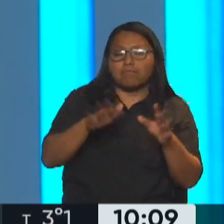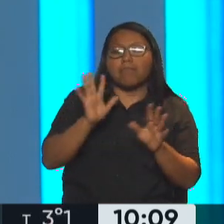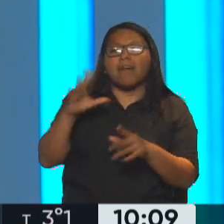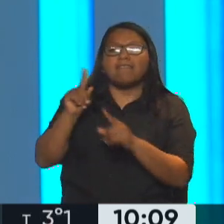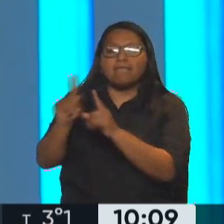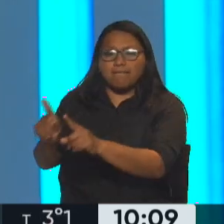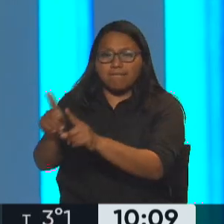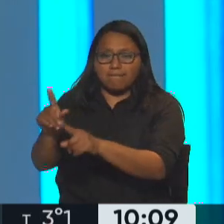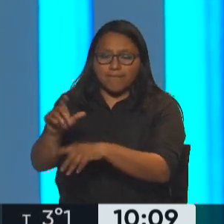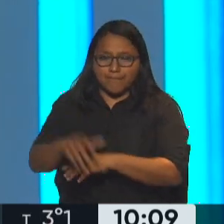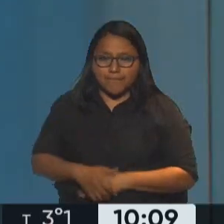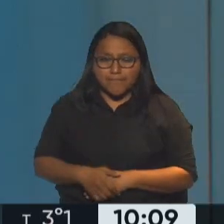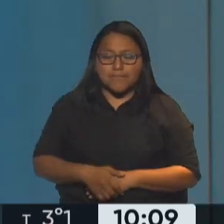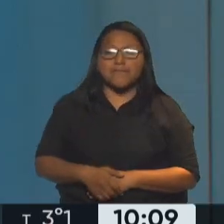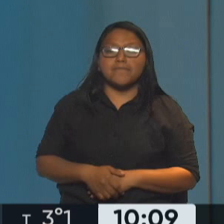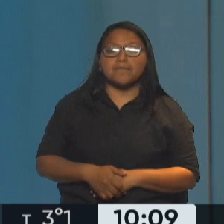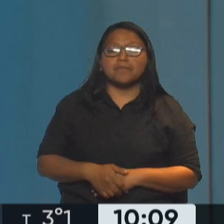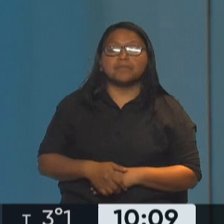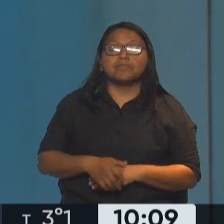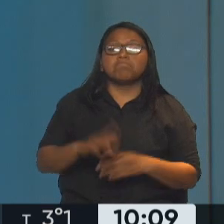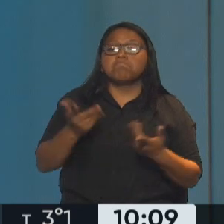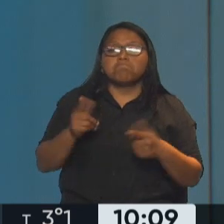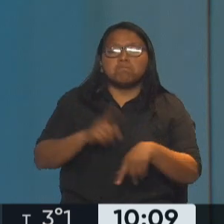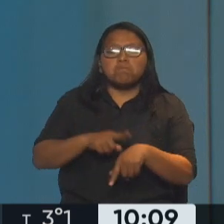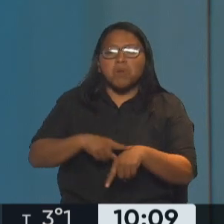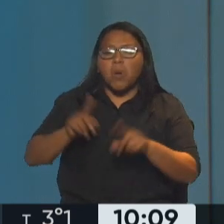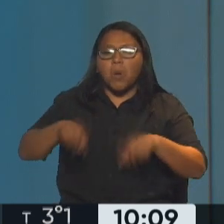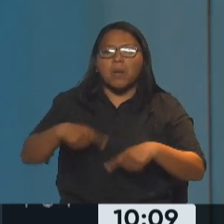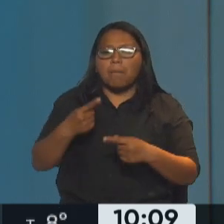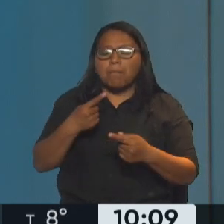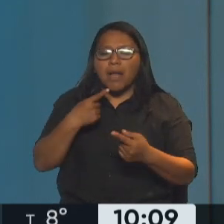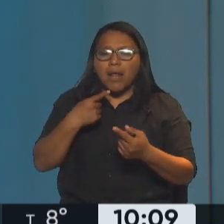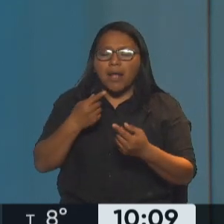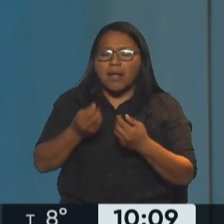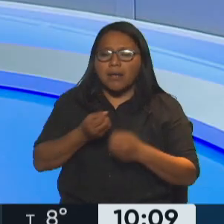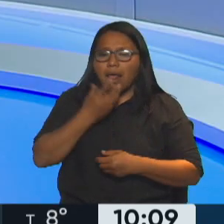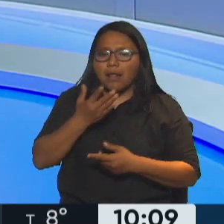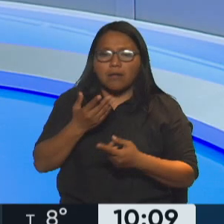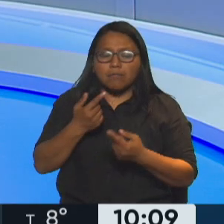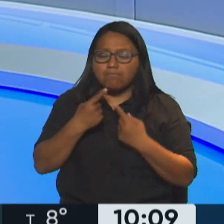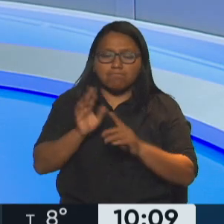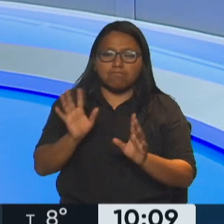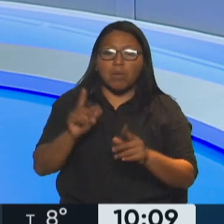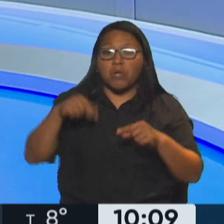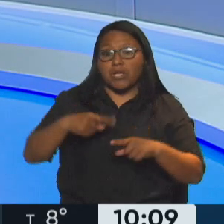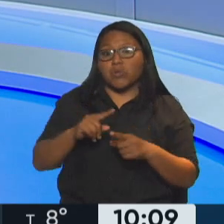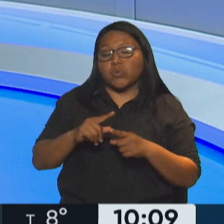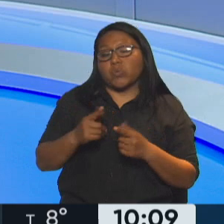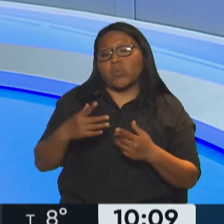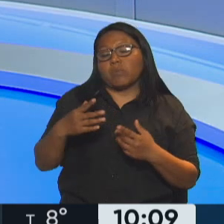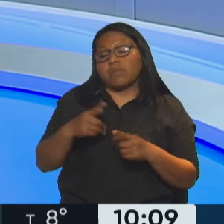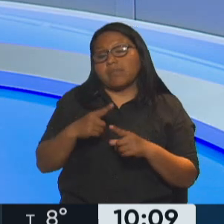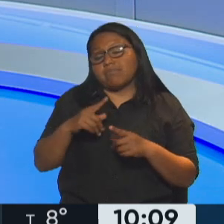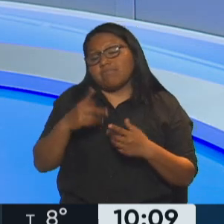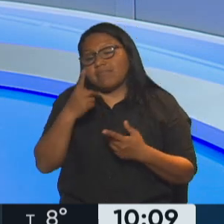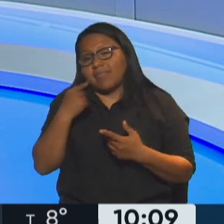permanece en el lugar. Sí, y no hay hora prevista para la indagatoria. Un día particular, porque feriado nacional, también se vive feriado